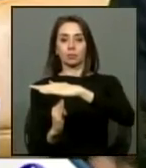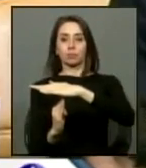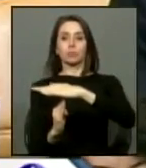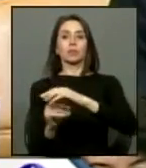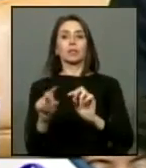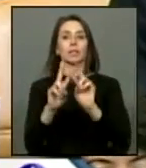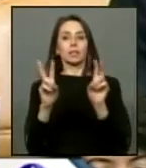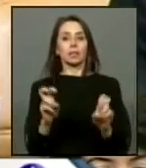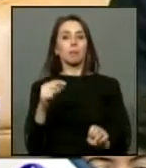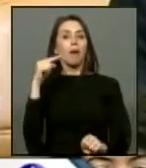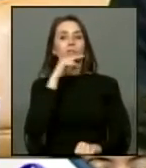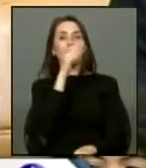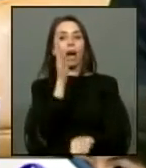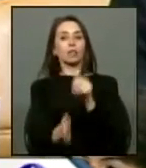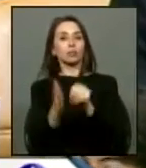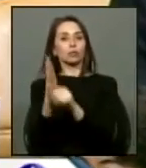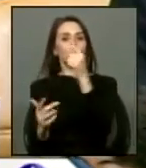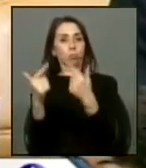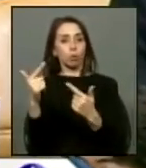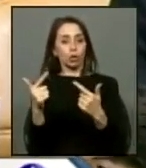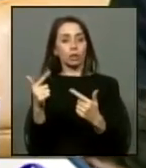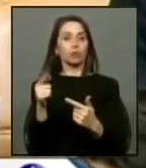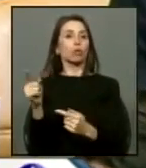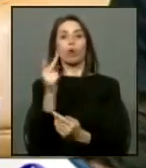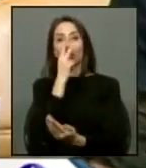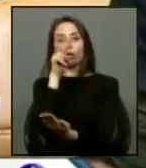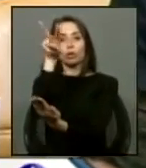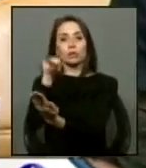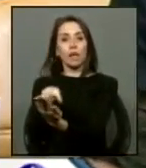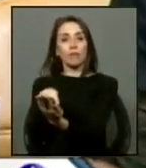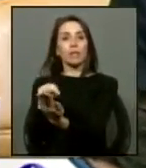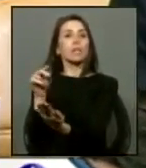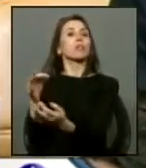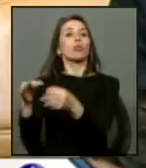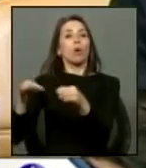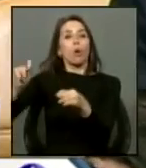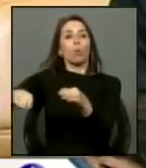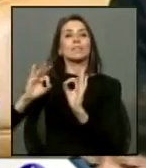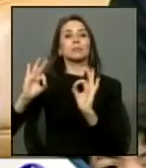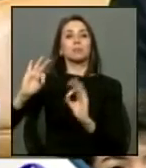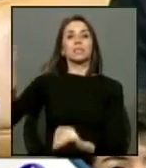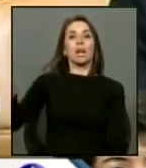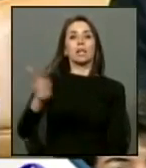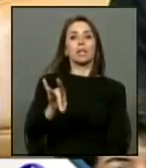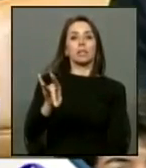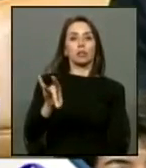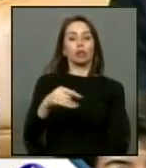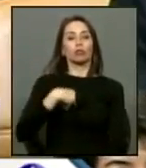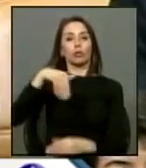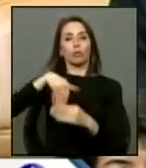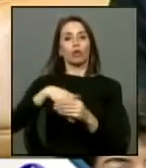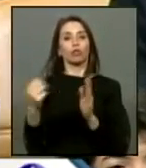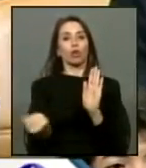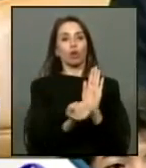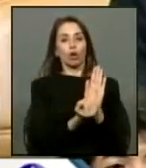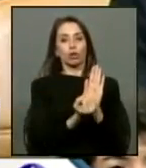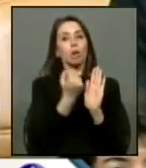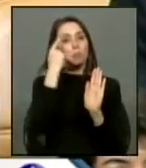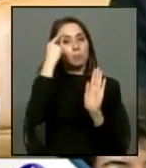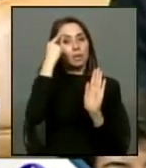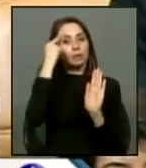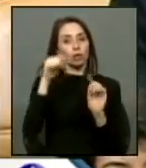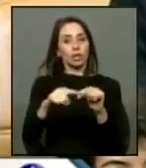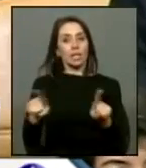este tema de los falsos exonerados está hoy día siendo conocido entiendo por una ministra en visita de modo que yo voy a votar en contra porque me parece que el